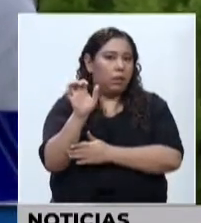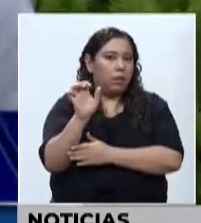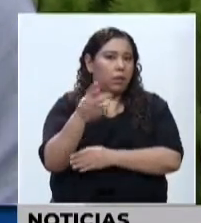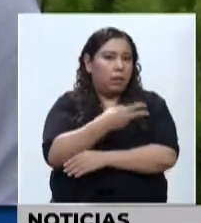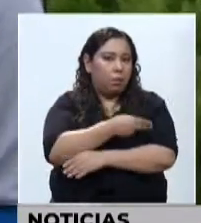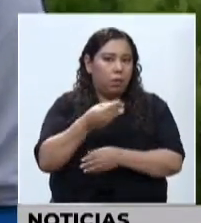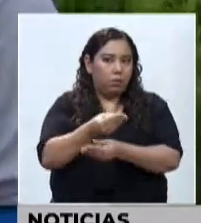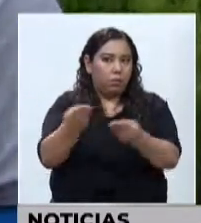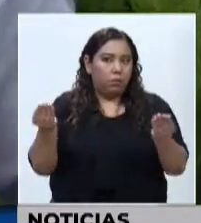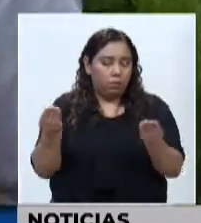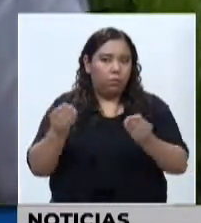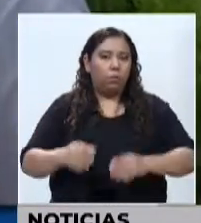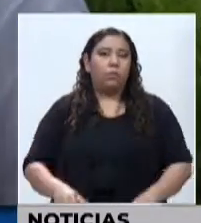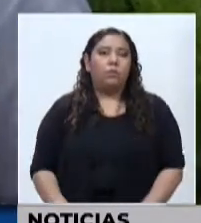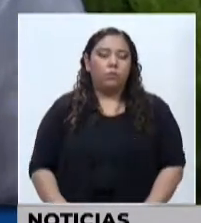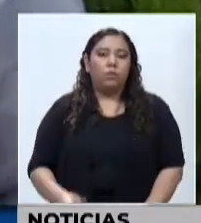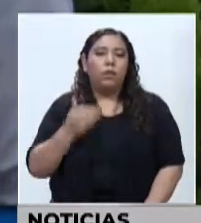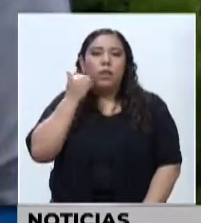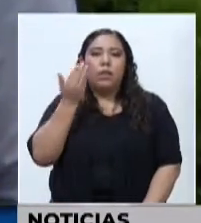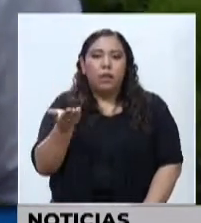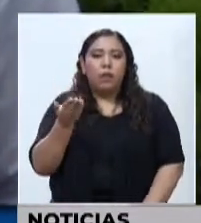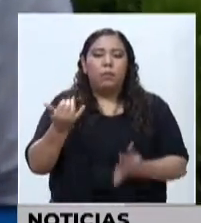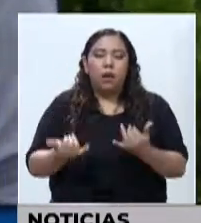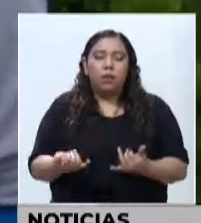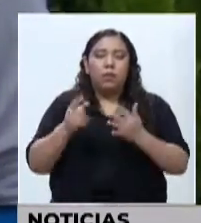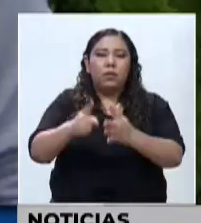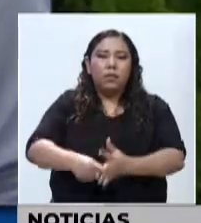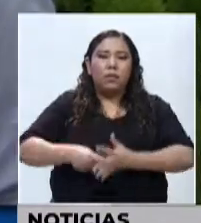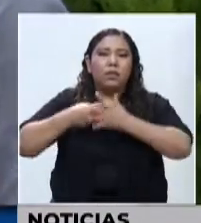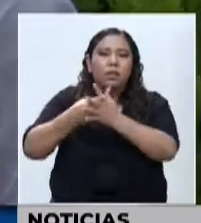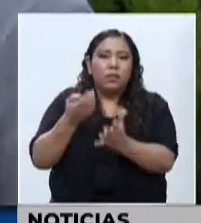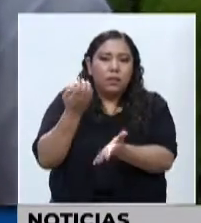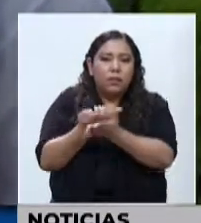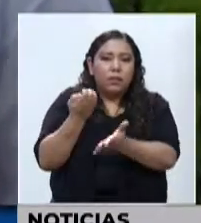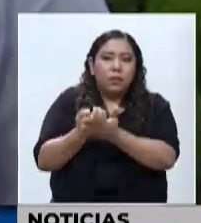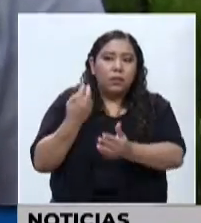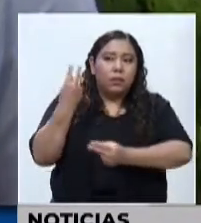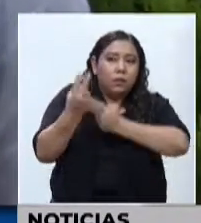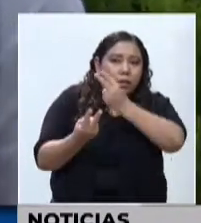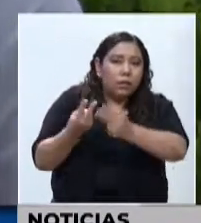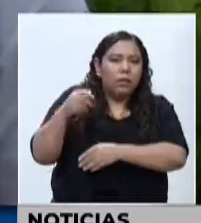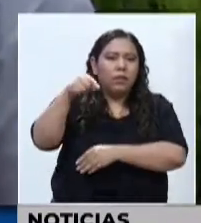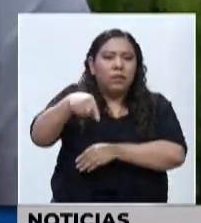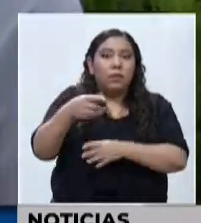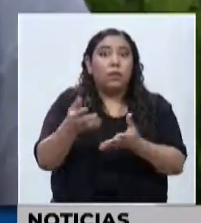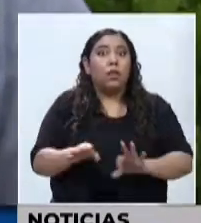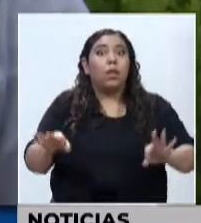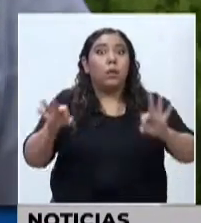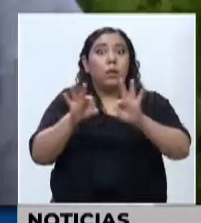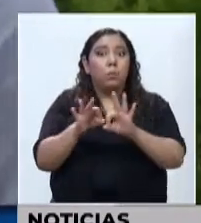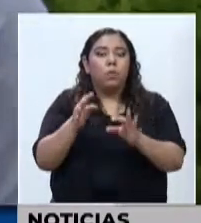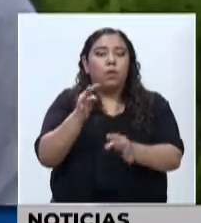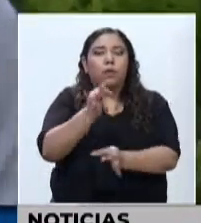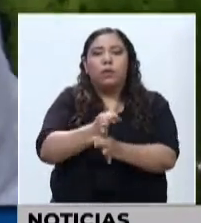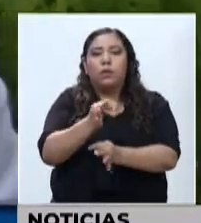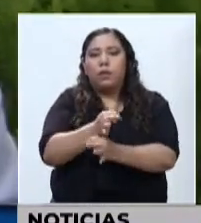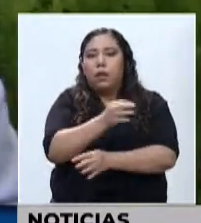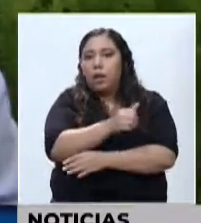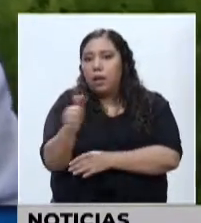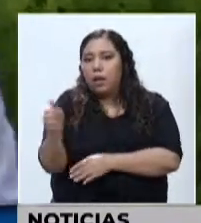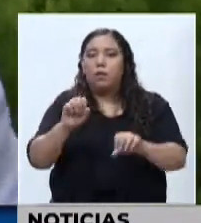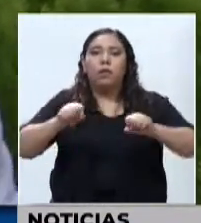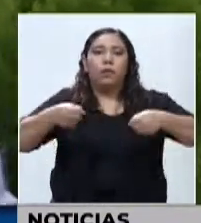aplicando en los próximos días con la intención de empezar a reactivar la economía, de movilizar este sector tan importante, y le pongo desde transportistas, de los